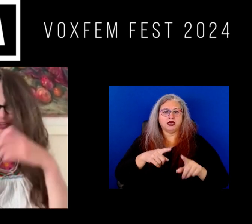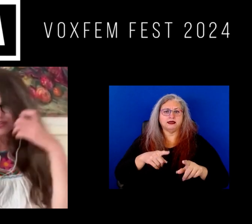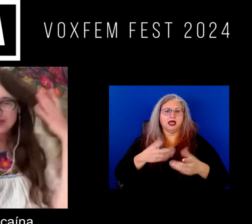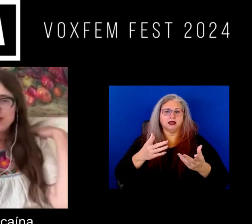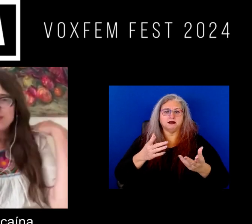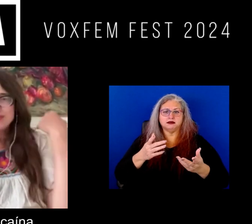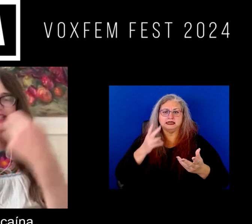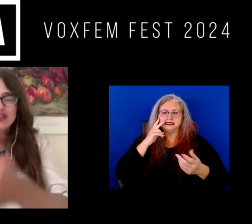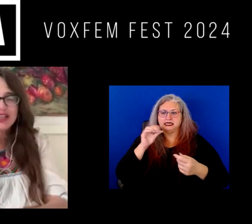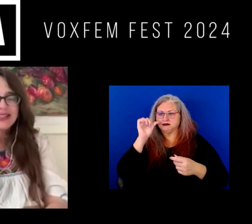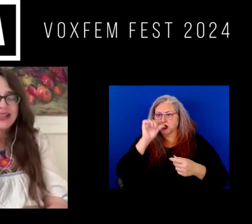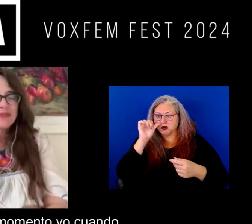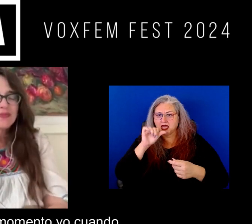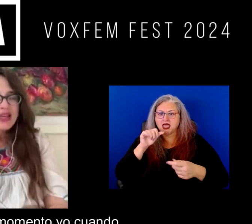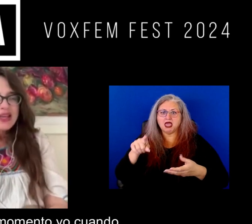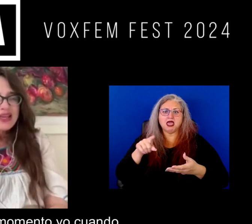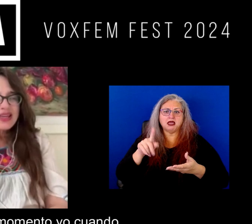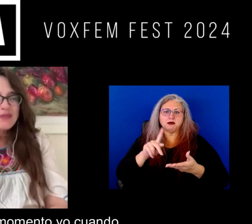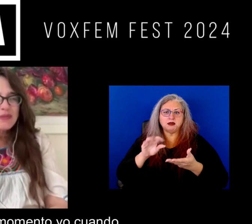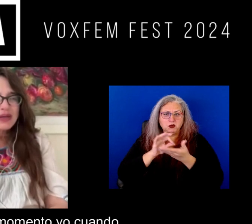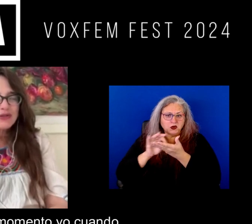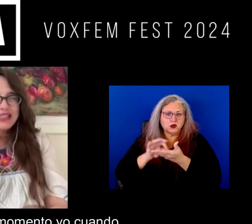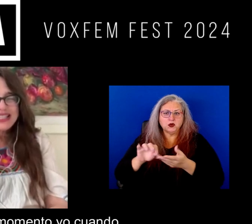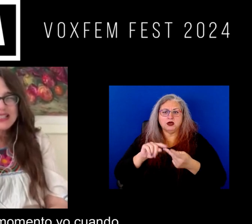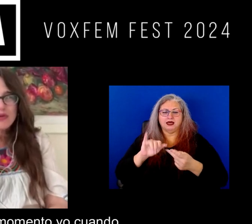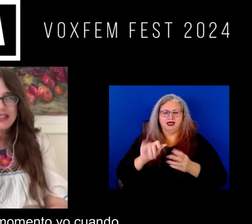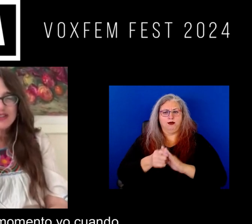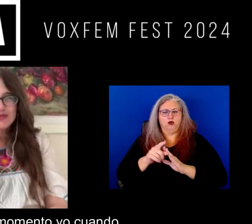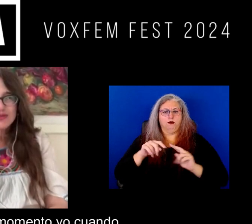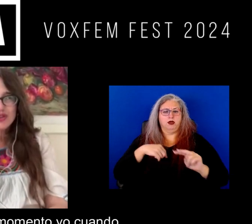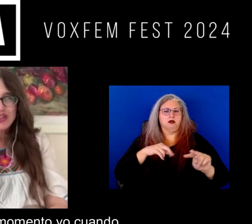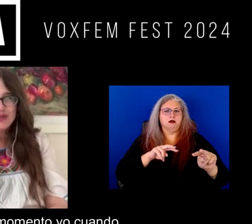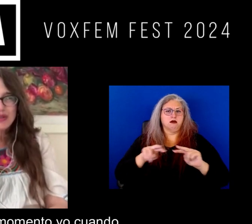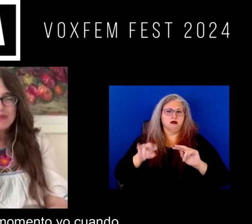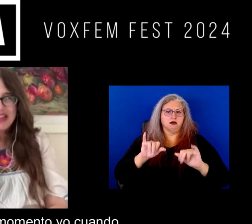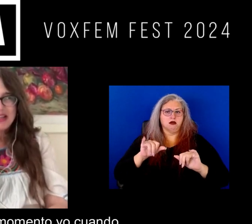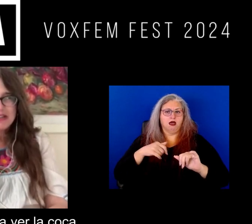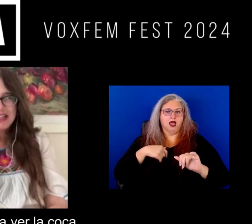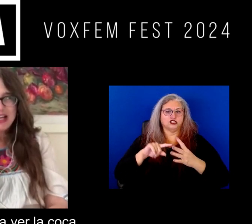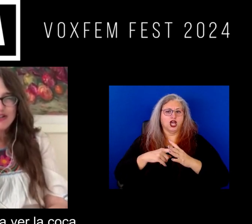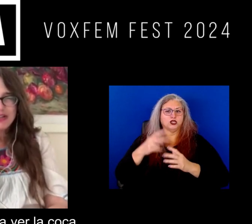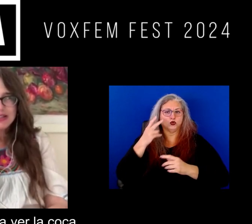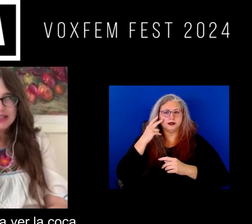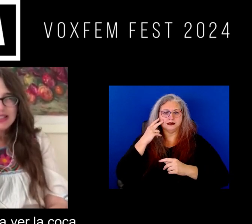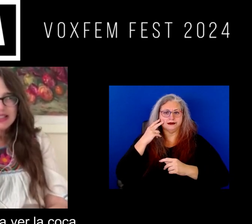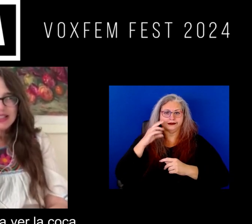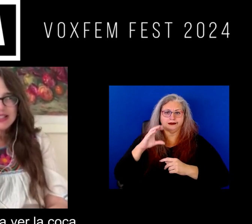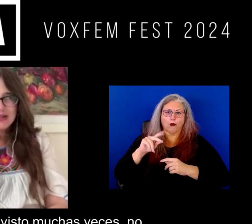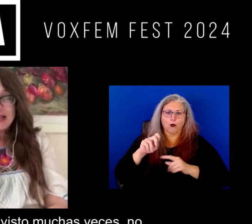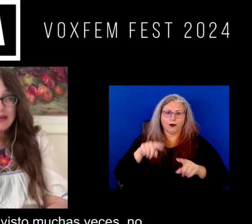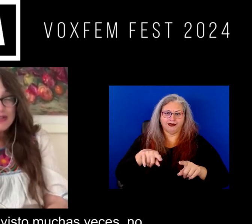esnifando cocaína y me pregó y en ese momento yo cuando empecé a ver la coca